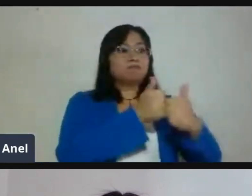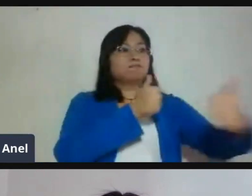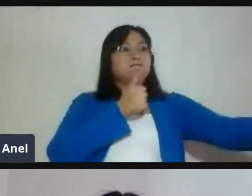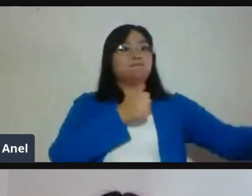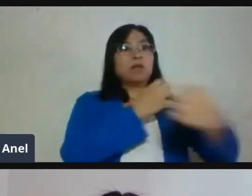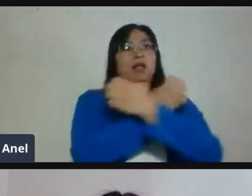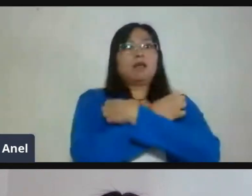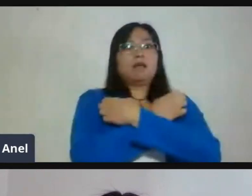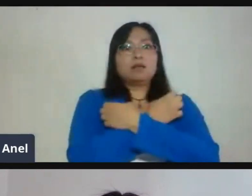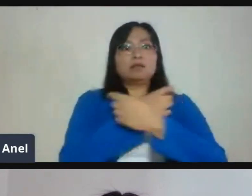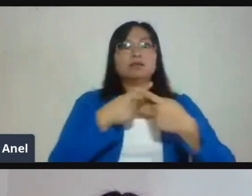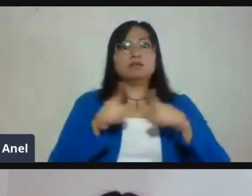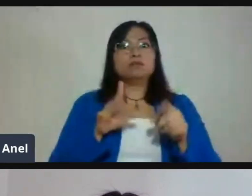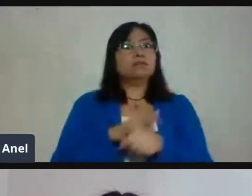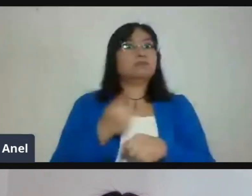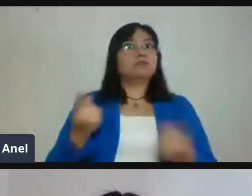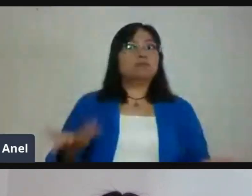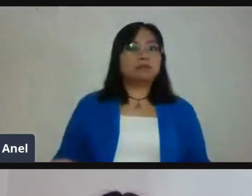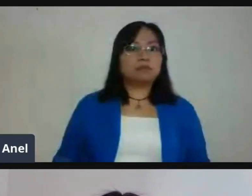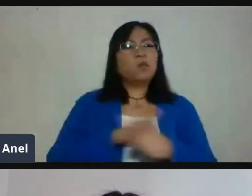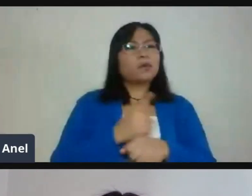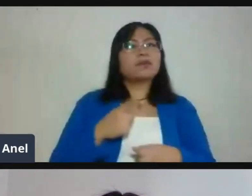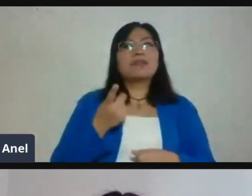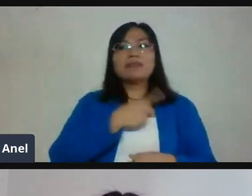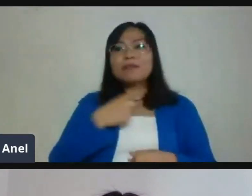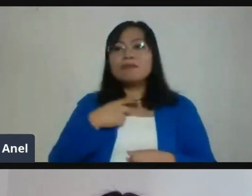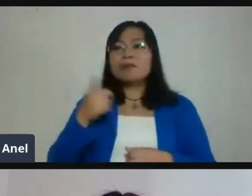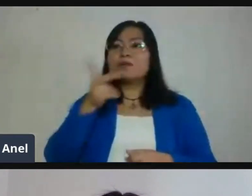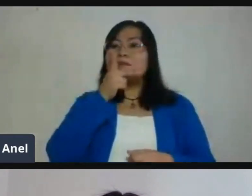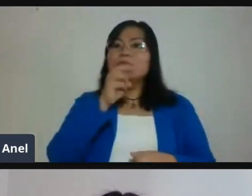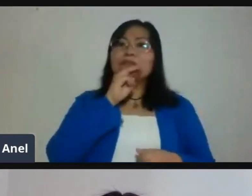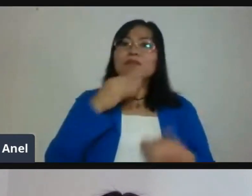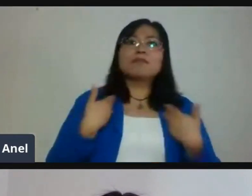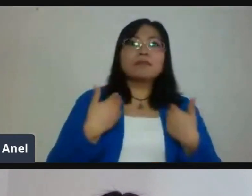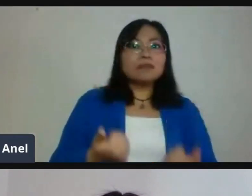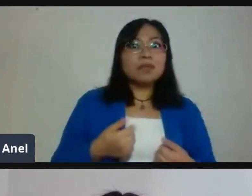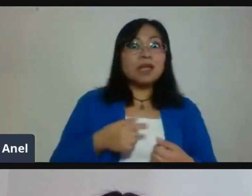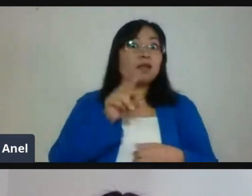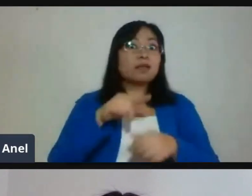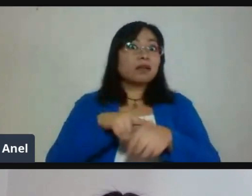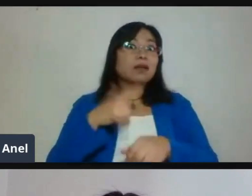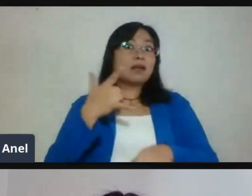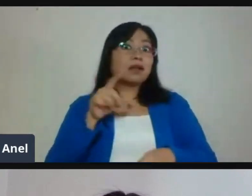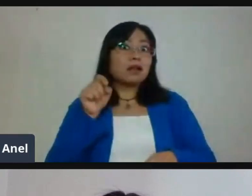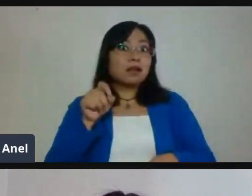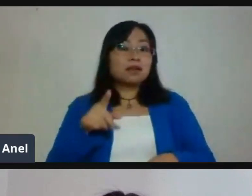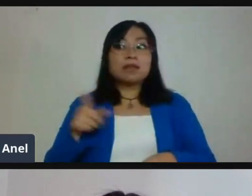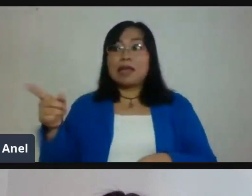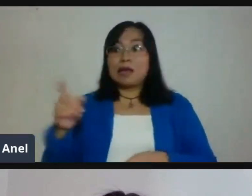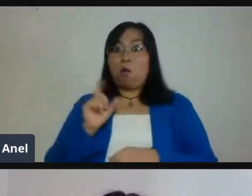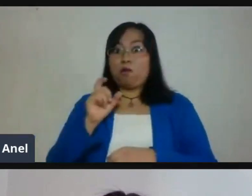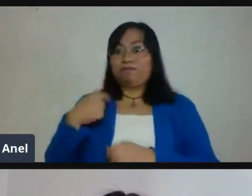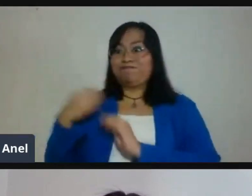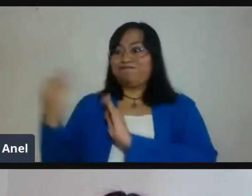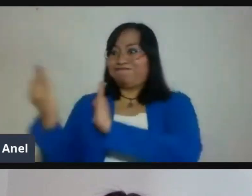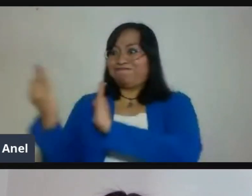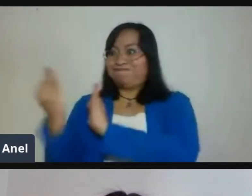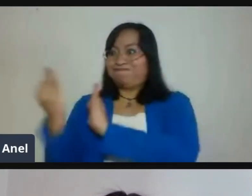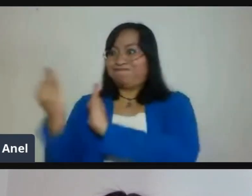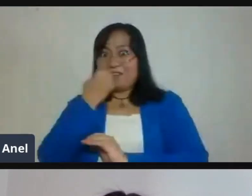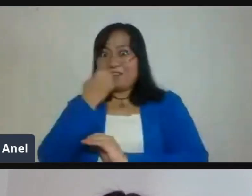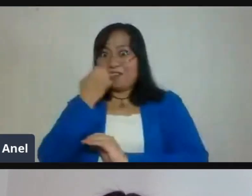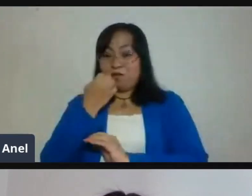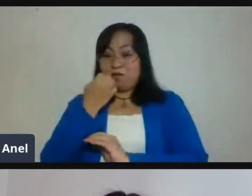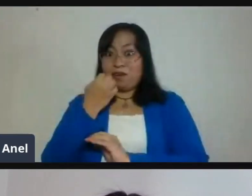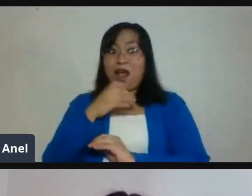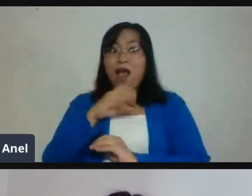mismas horas de trabajo, que ciertas cosas están cambiando, ¿no? ¿Cómo lo han comunicado ustedes? ¿Cómo hacer esa concientización